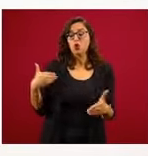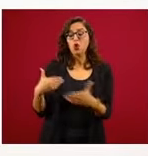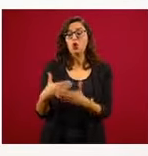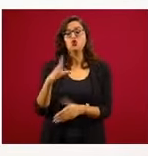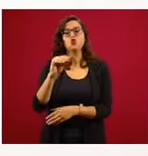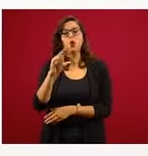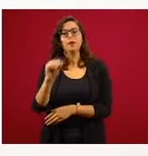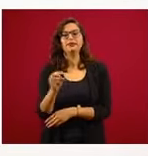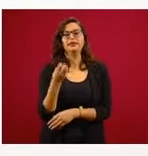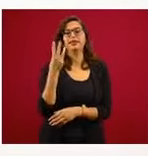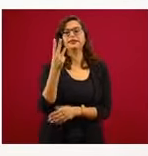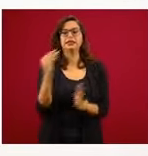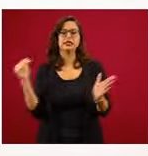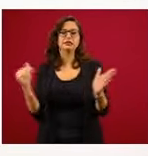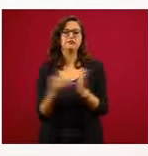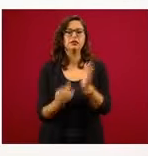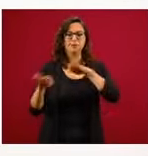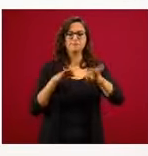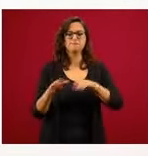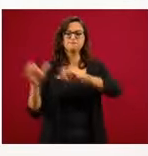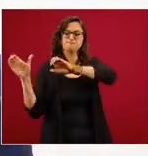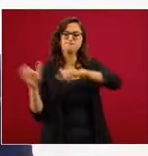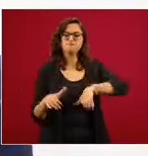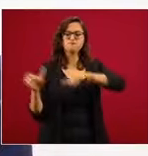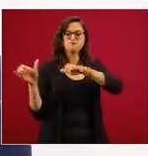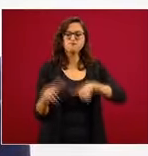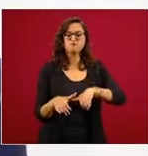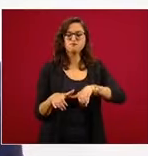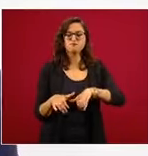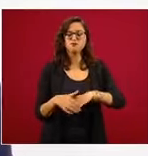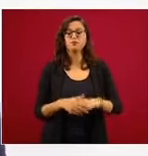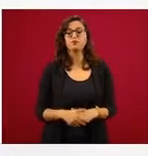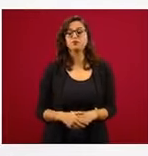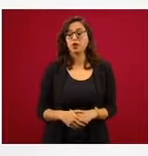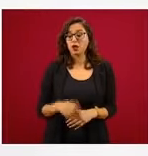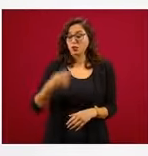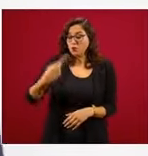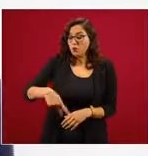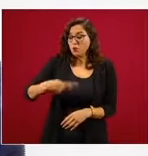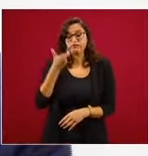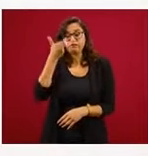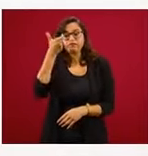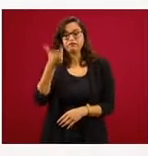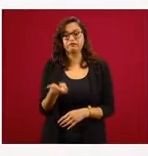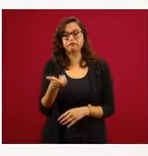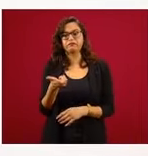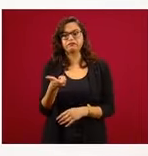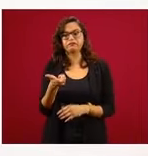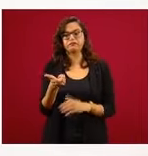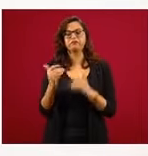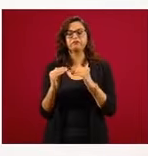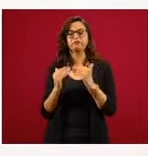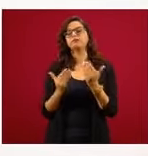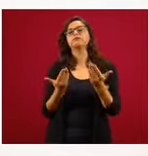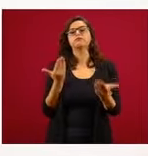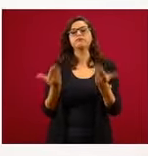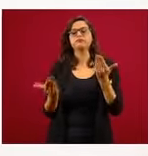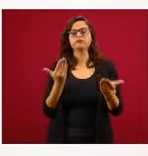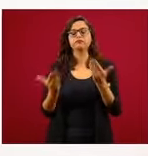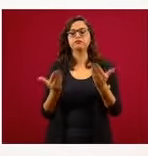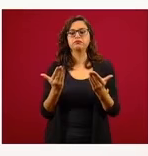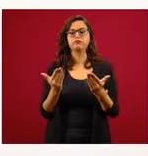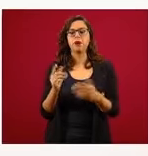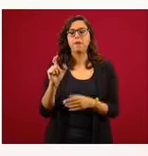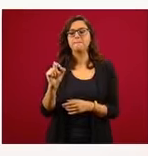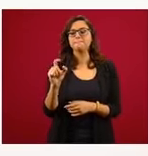mil nuevos empleos. El peso se apreció al cotizarse a